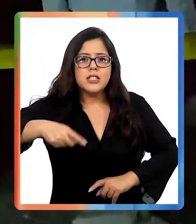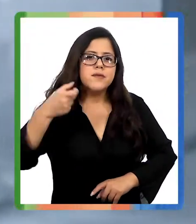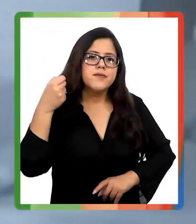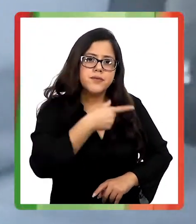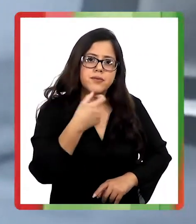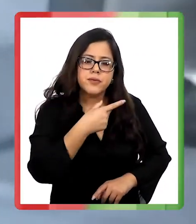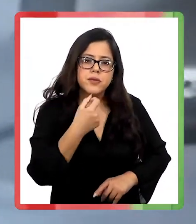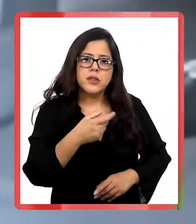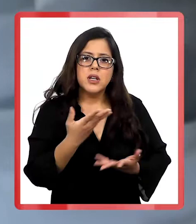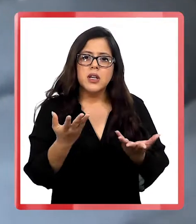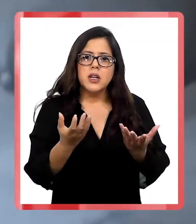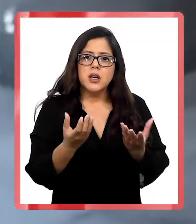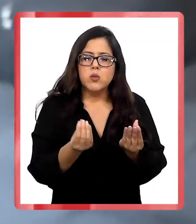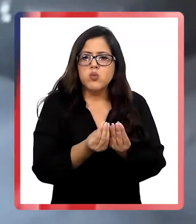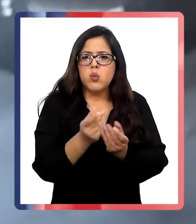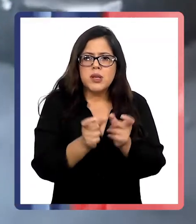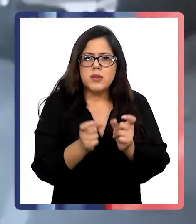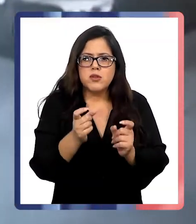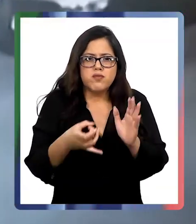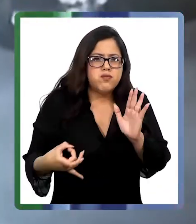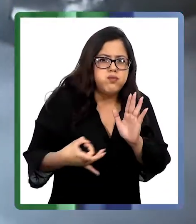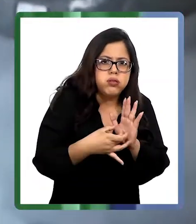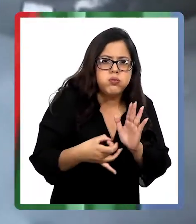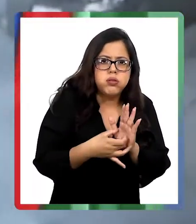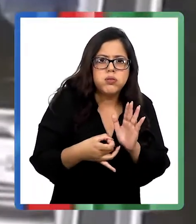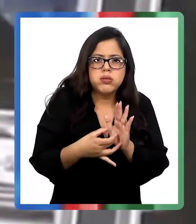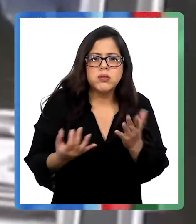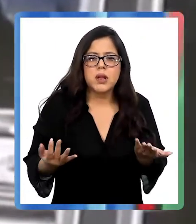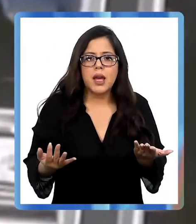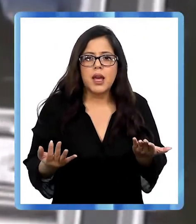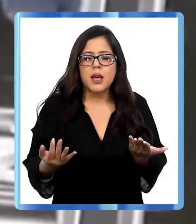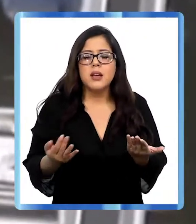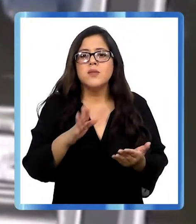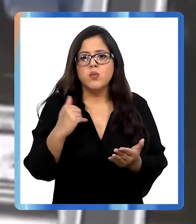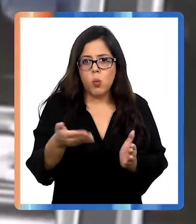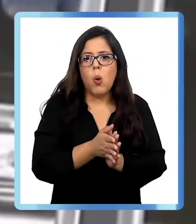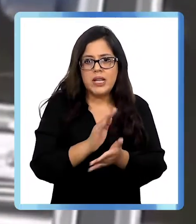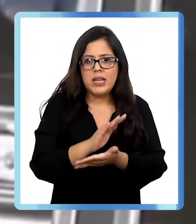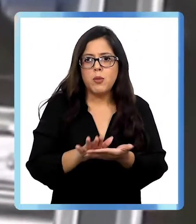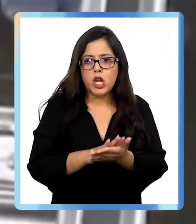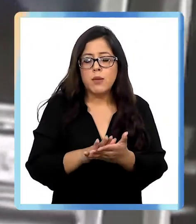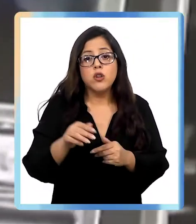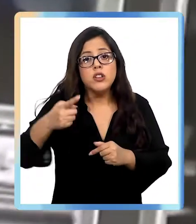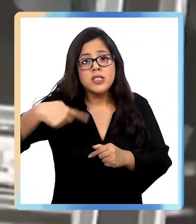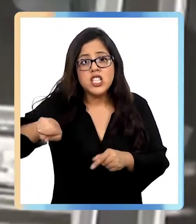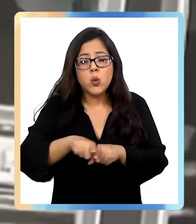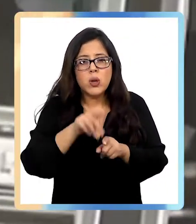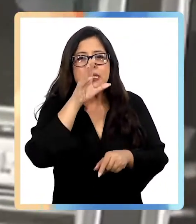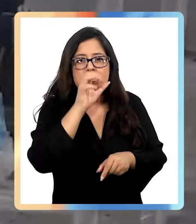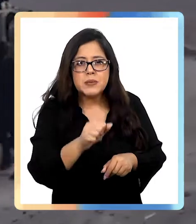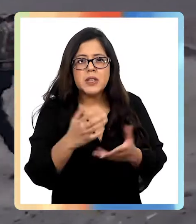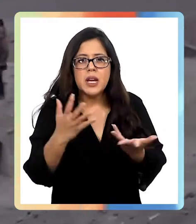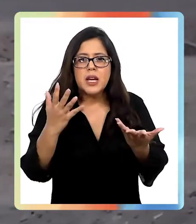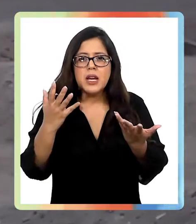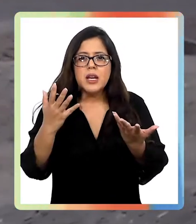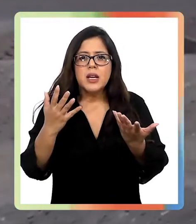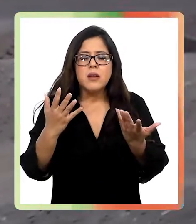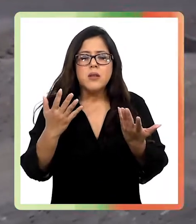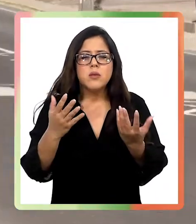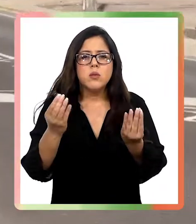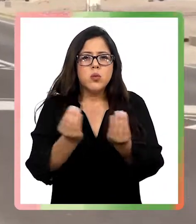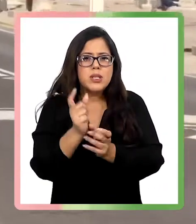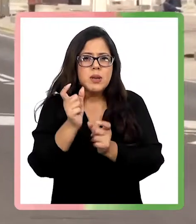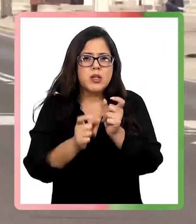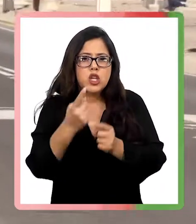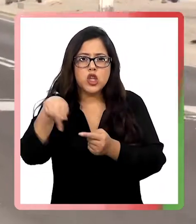que vienen denunciando un explosivo aumento de la delincuencia y delitos como homicidios. Y han tenido que soportar una avalancha